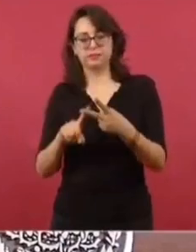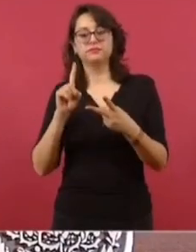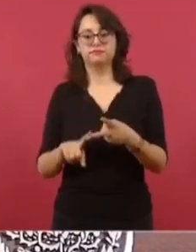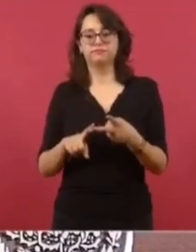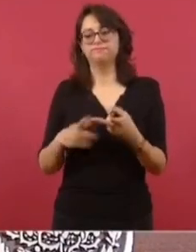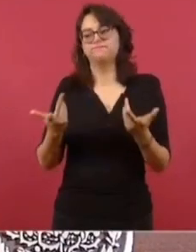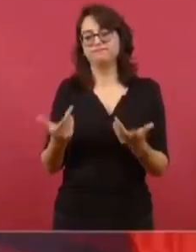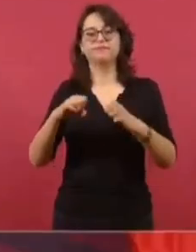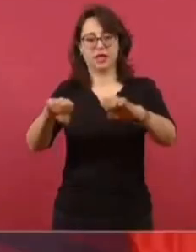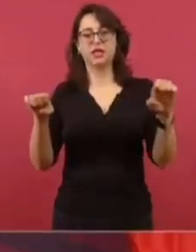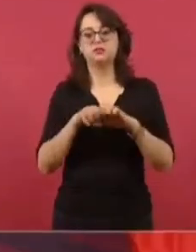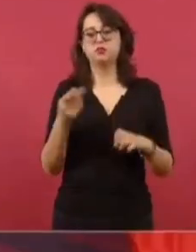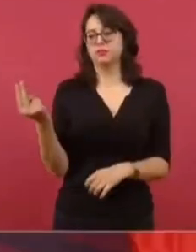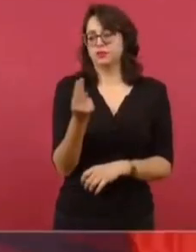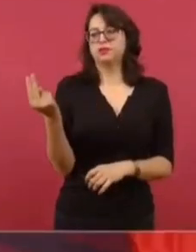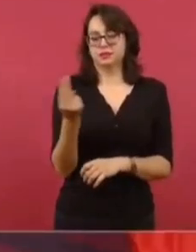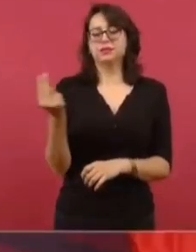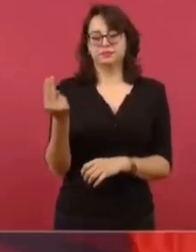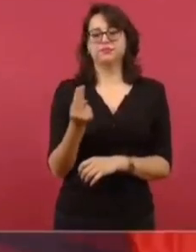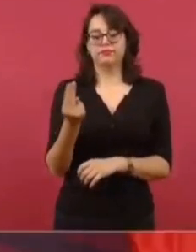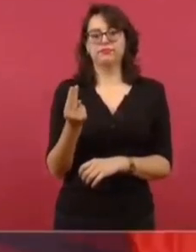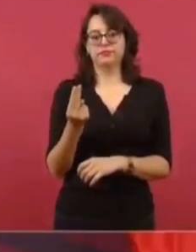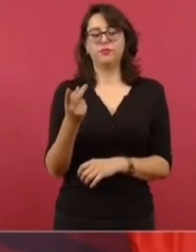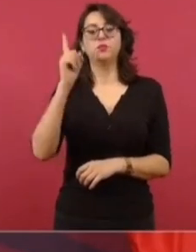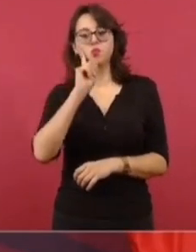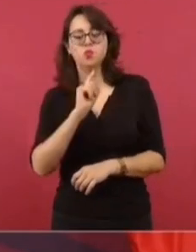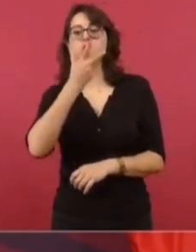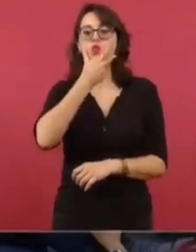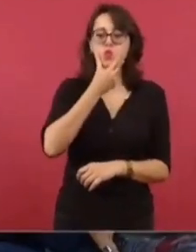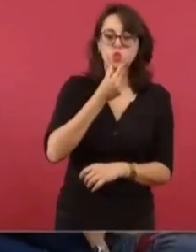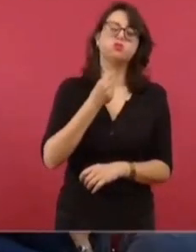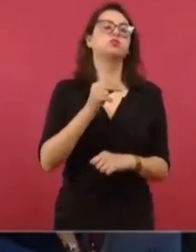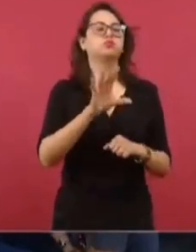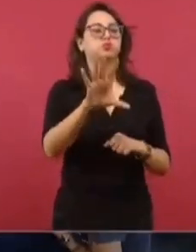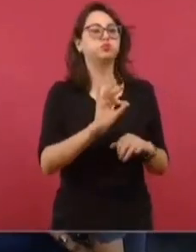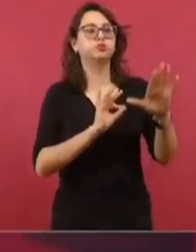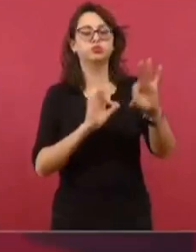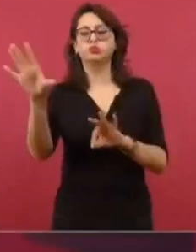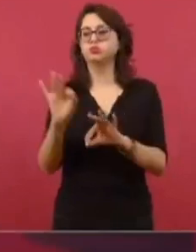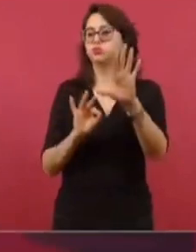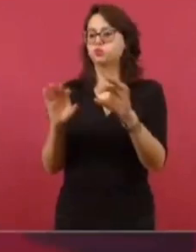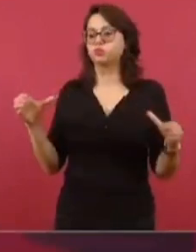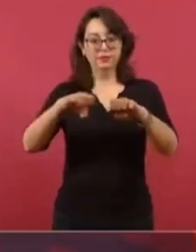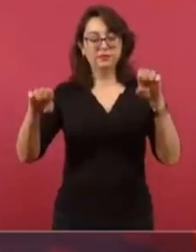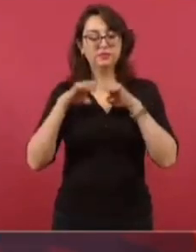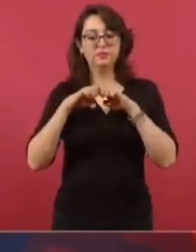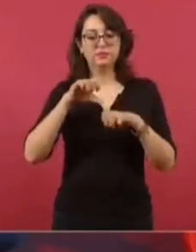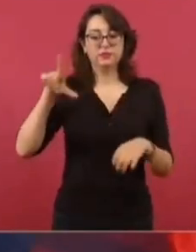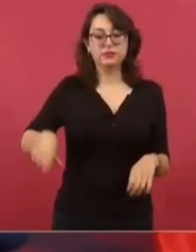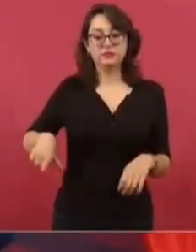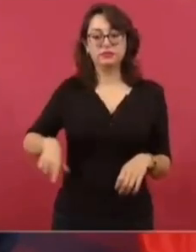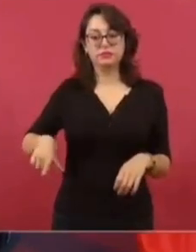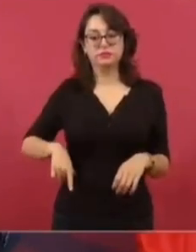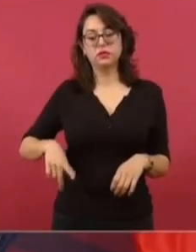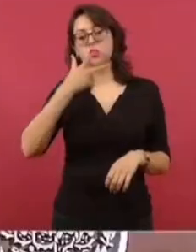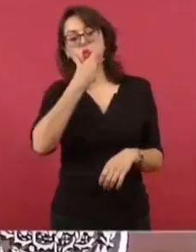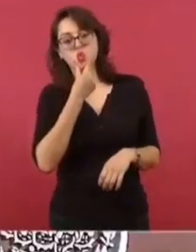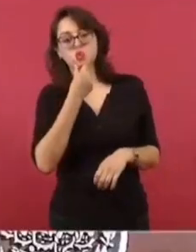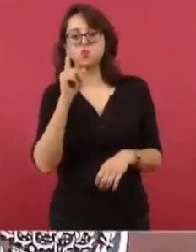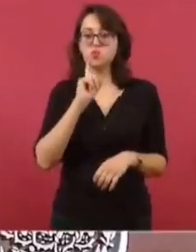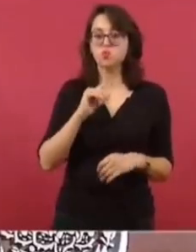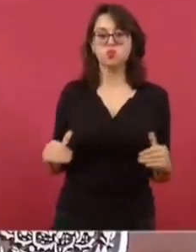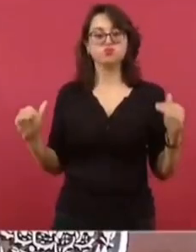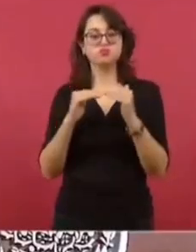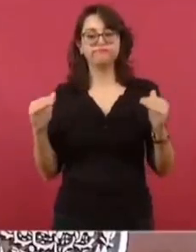necesita de un equipo de trabajo. Mujeres, hombres, con las mismas convicciones. Que tiene igual número de hombres